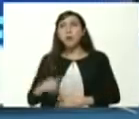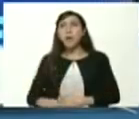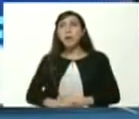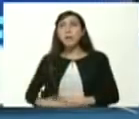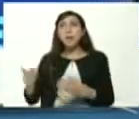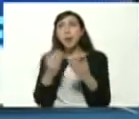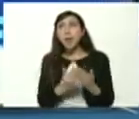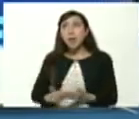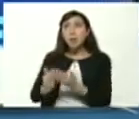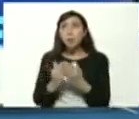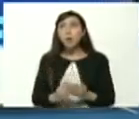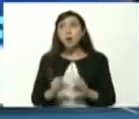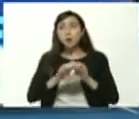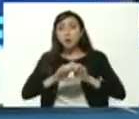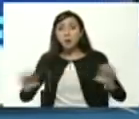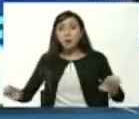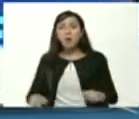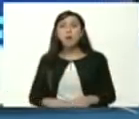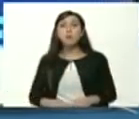educación media venezolana